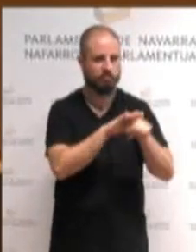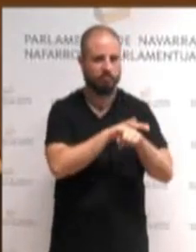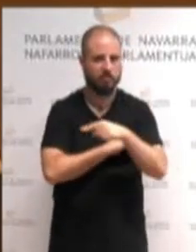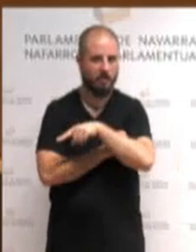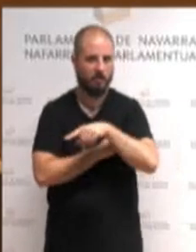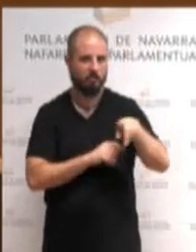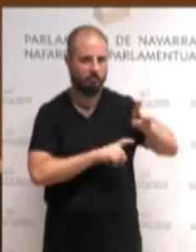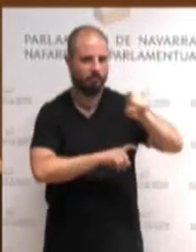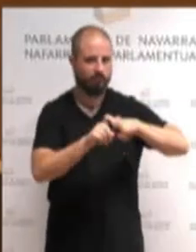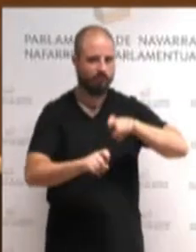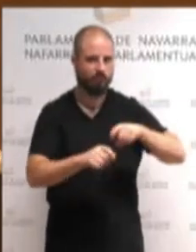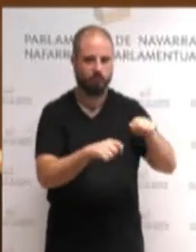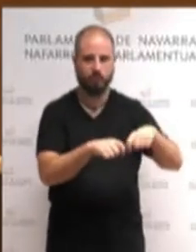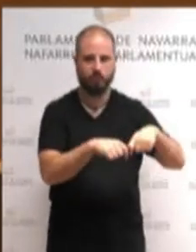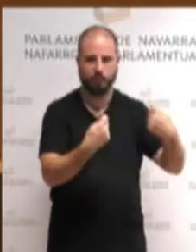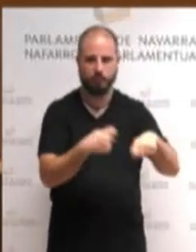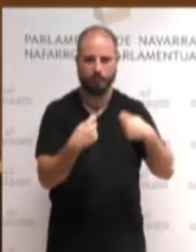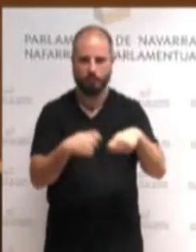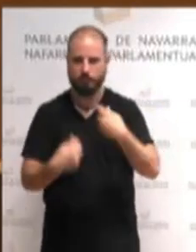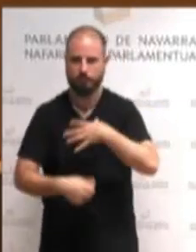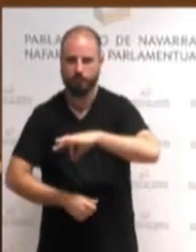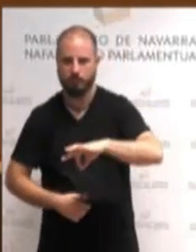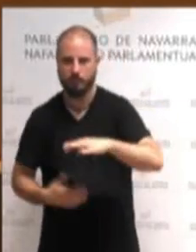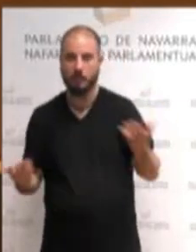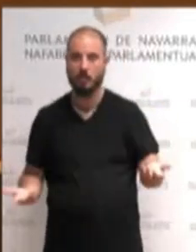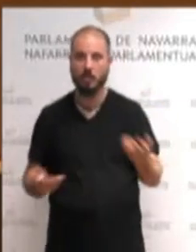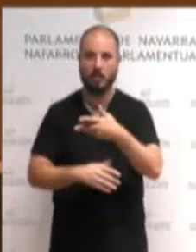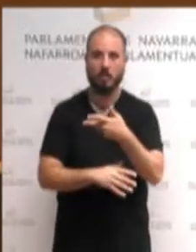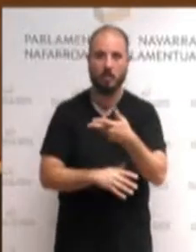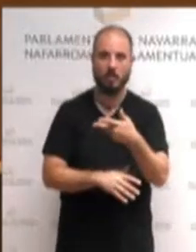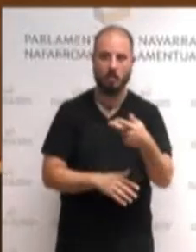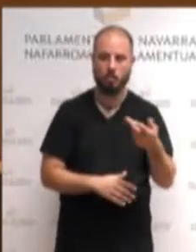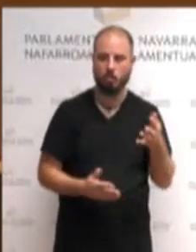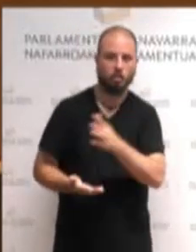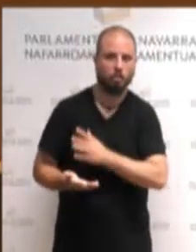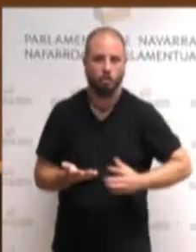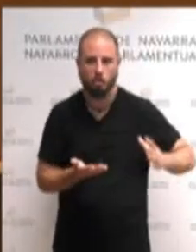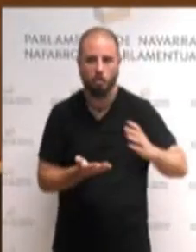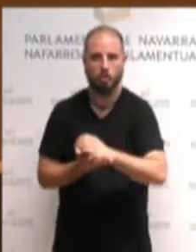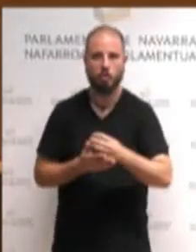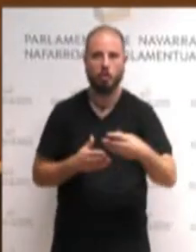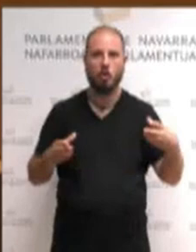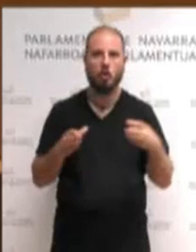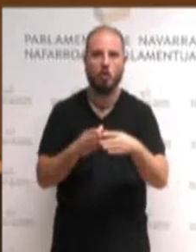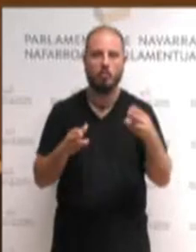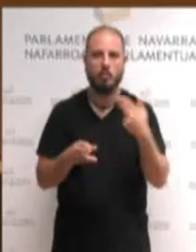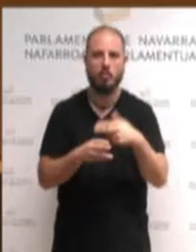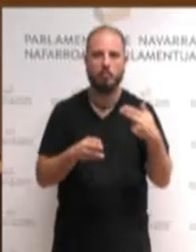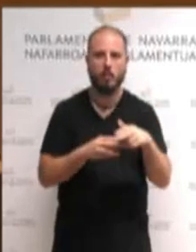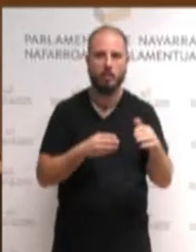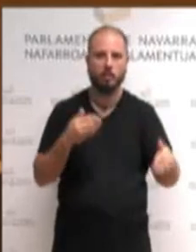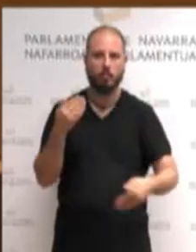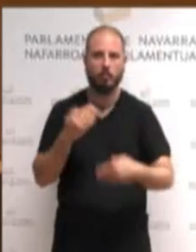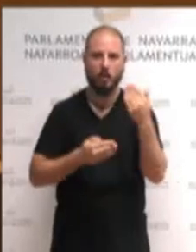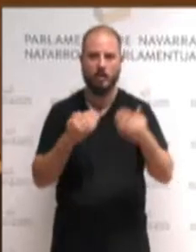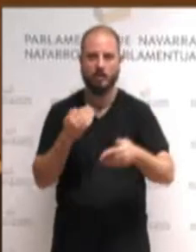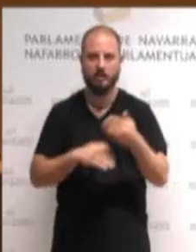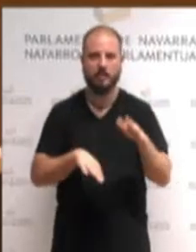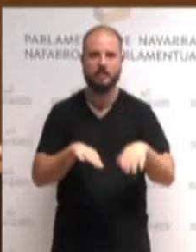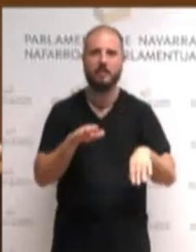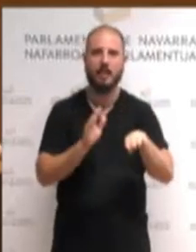responsabilidad de todas las fuerzas políticas progresistas y de izquierdas el impedirlo.